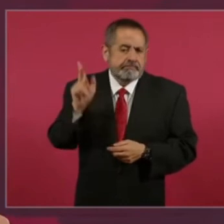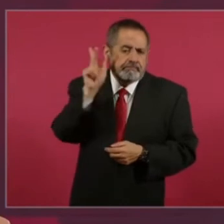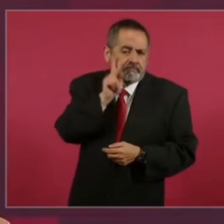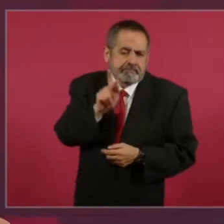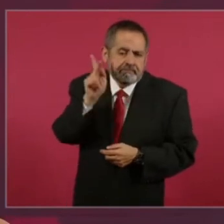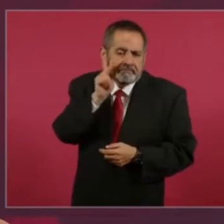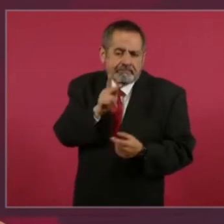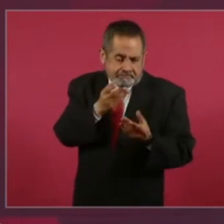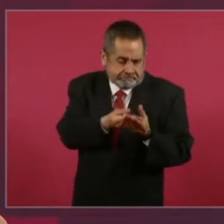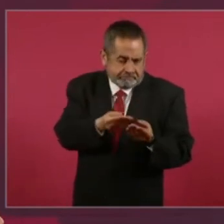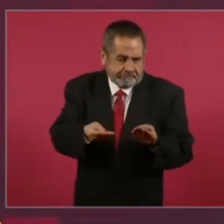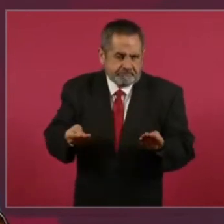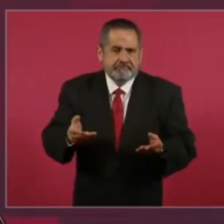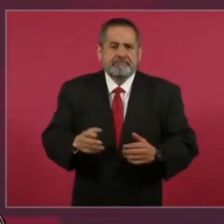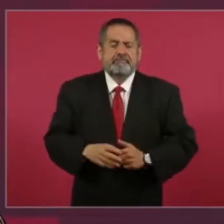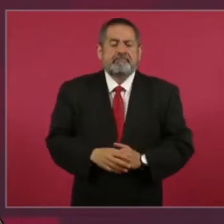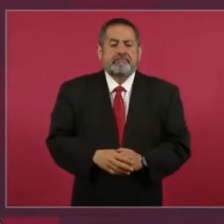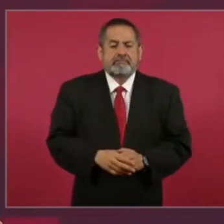me conocen